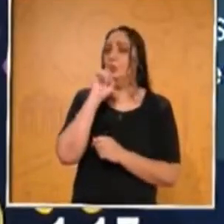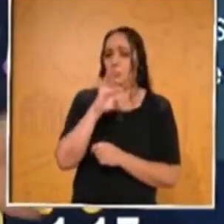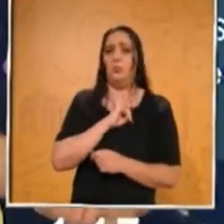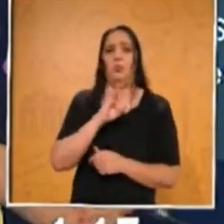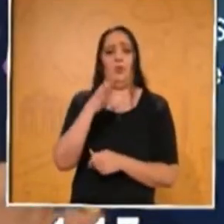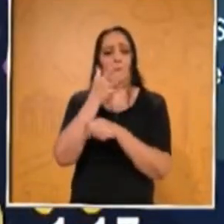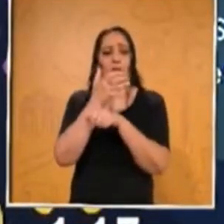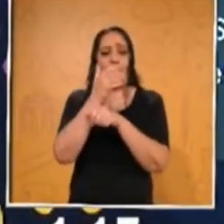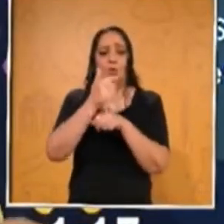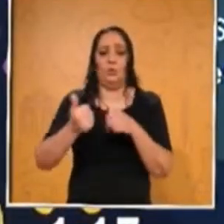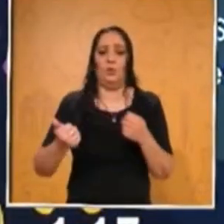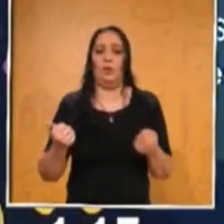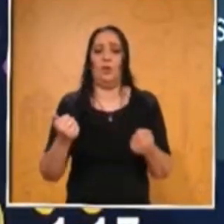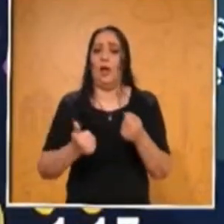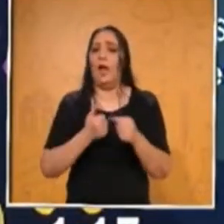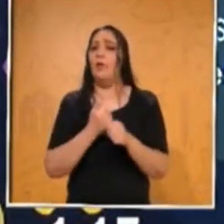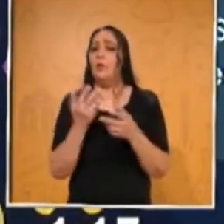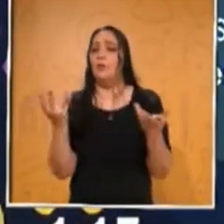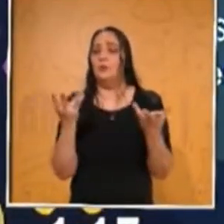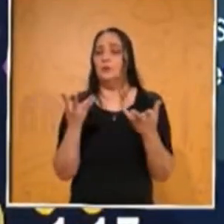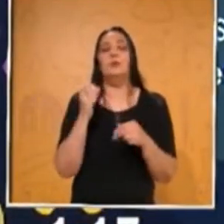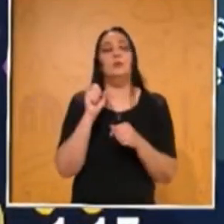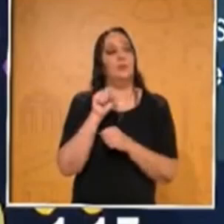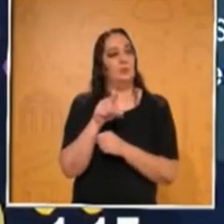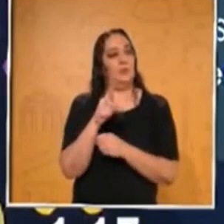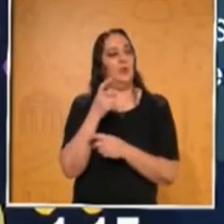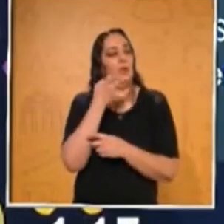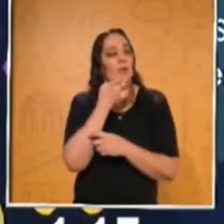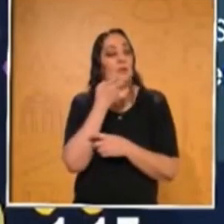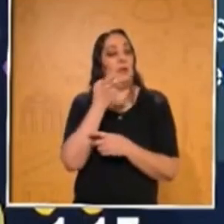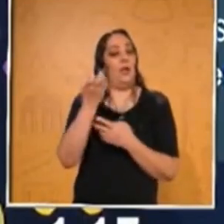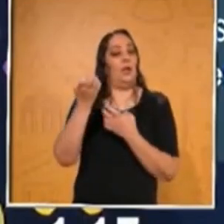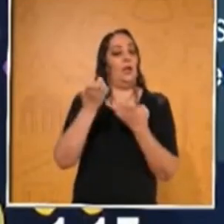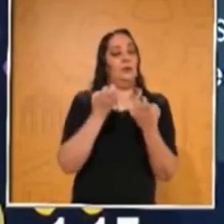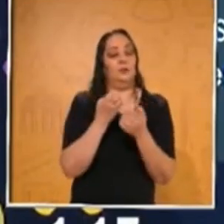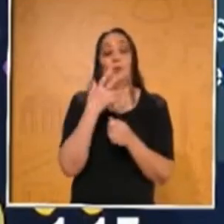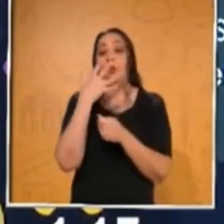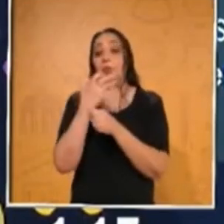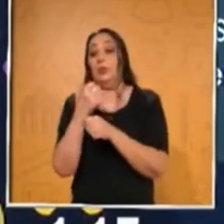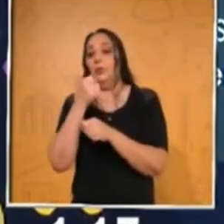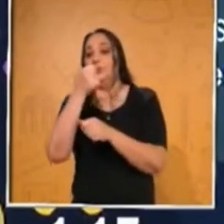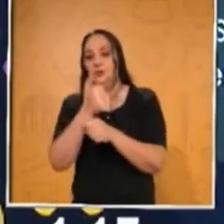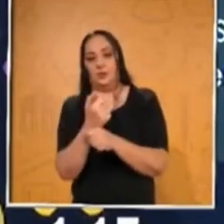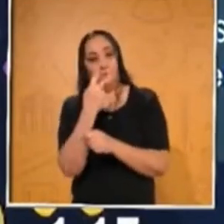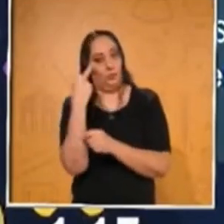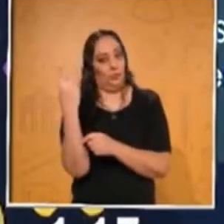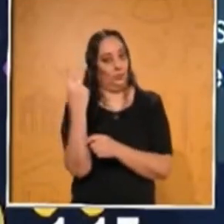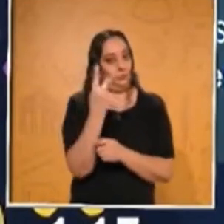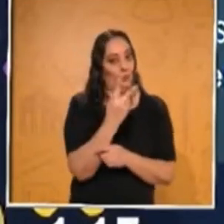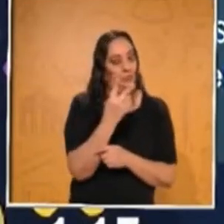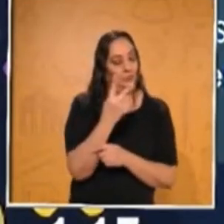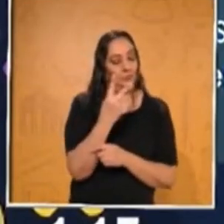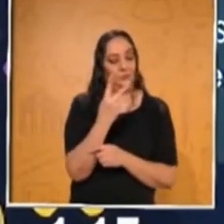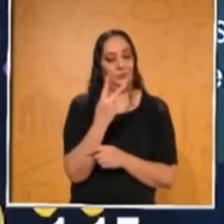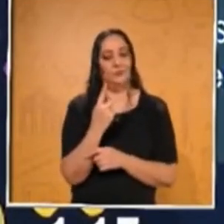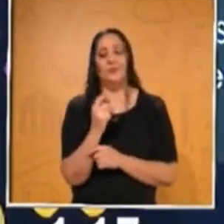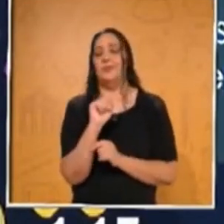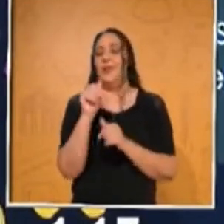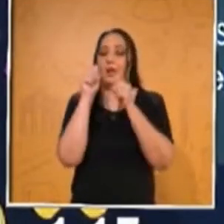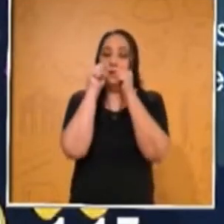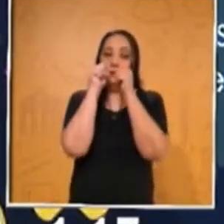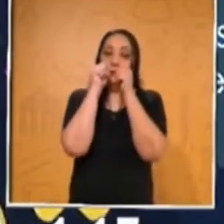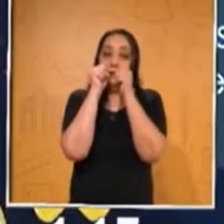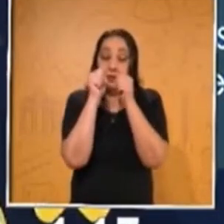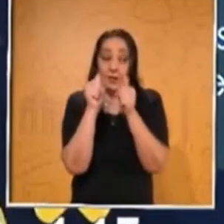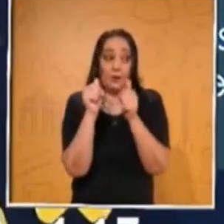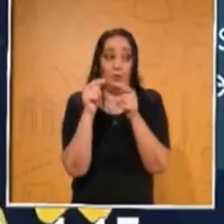hacer. Y al igual, este ejercicio que vamos a hacer en estos momentos, quinto y sexto es para los dos grados. Así que espero ya estén muy atentos ahí con